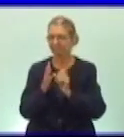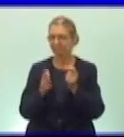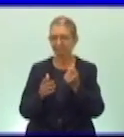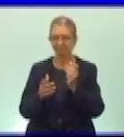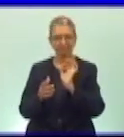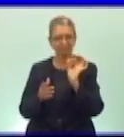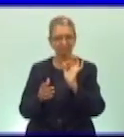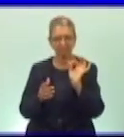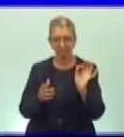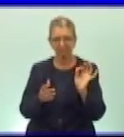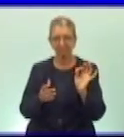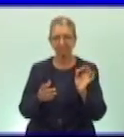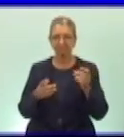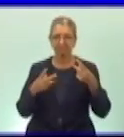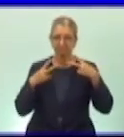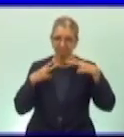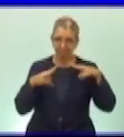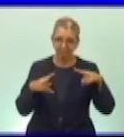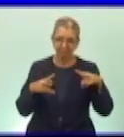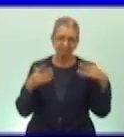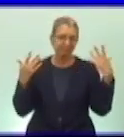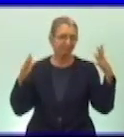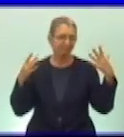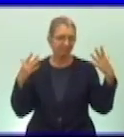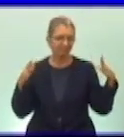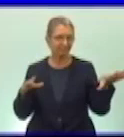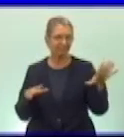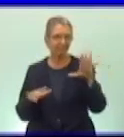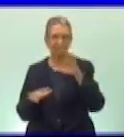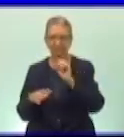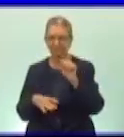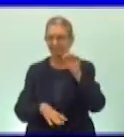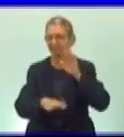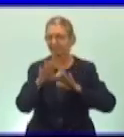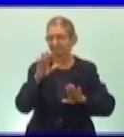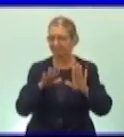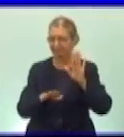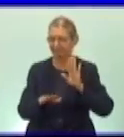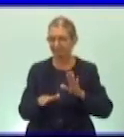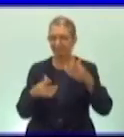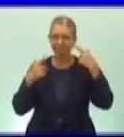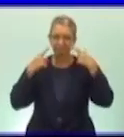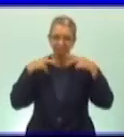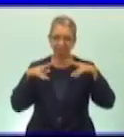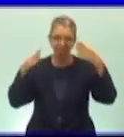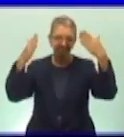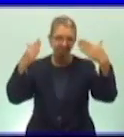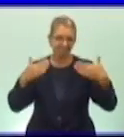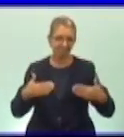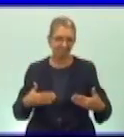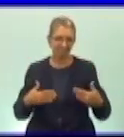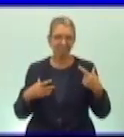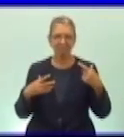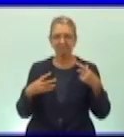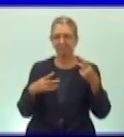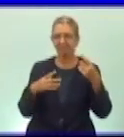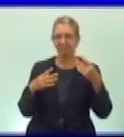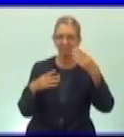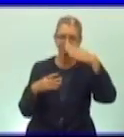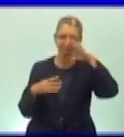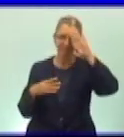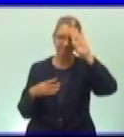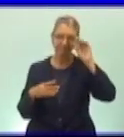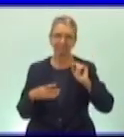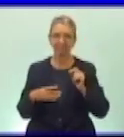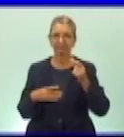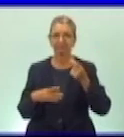y felicitaciones a todos los que están defendiendo la vida de los cubanos cuba es ejemplo ante el mundo